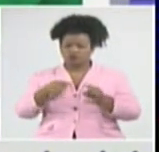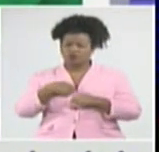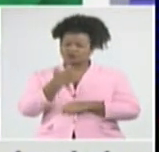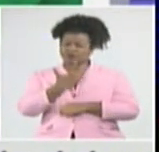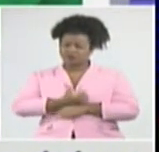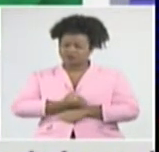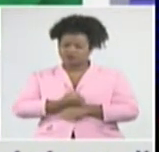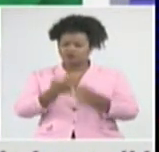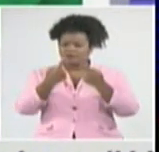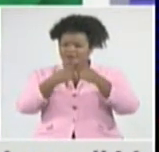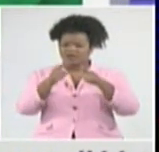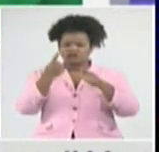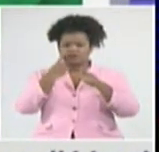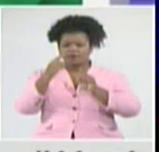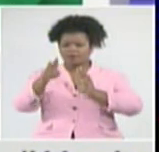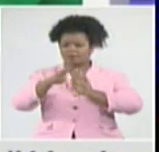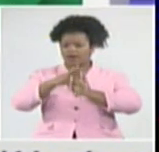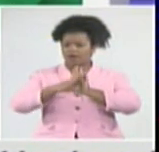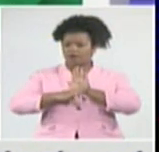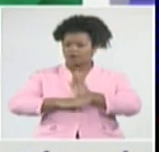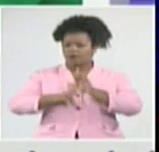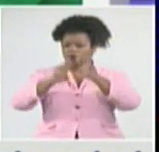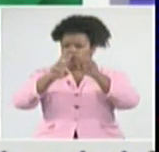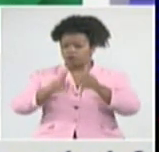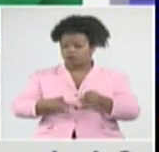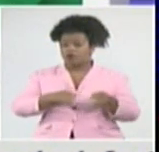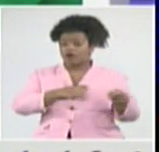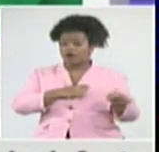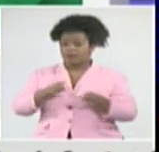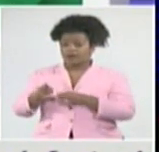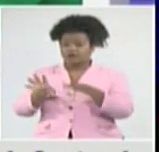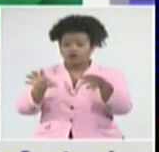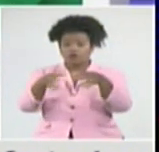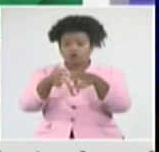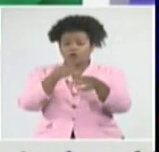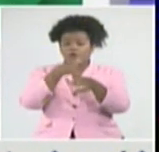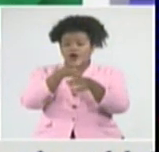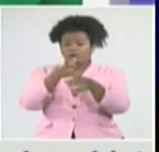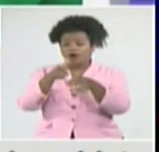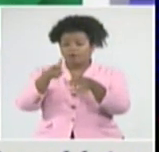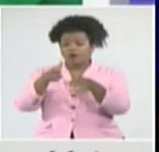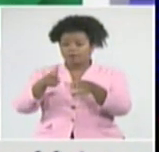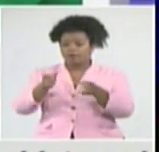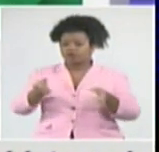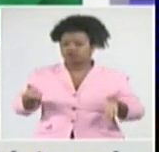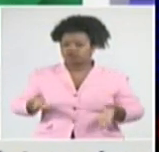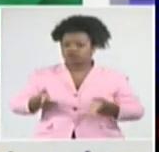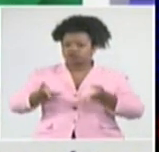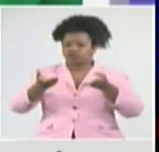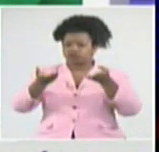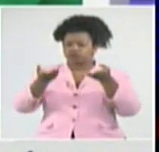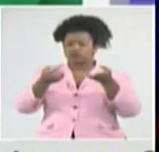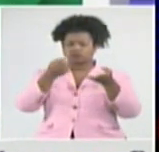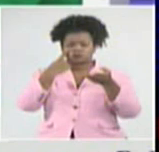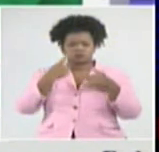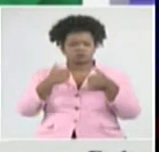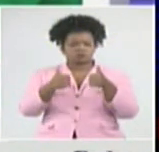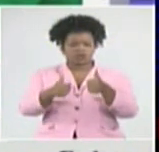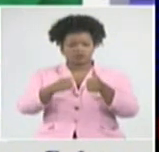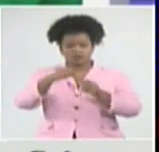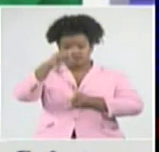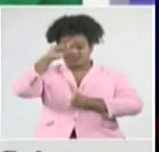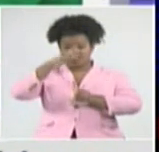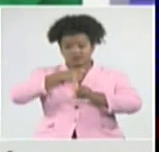todo, el proceso de vacunación que se viene desarrollando en nuestro país y que el mes de septiembre, que